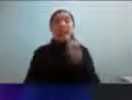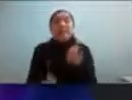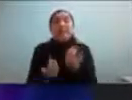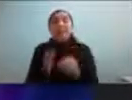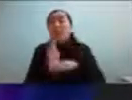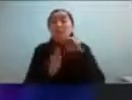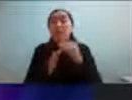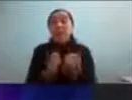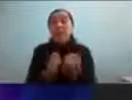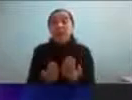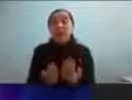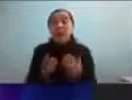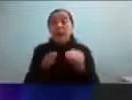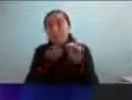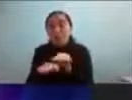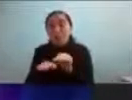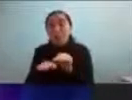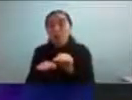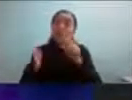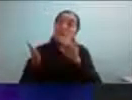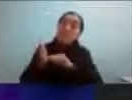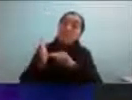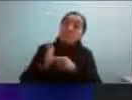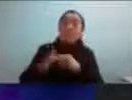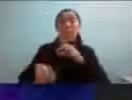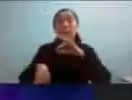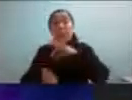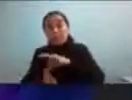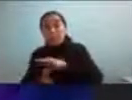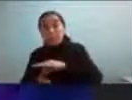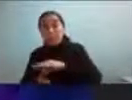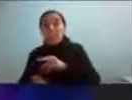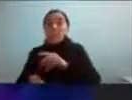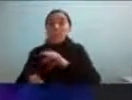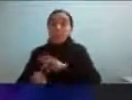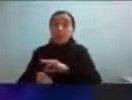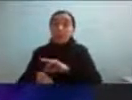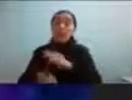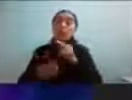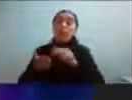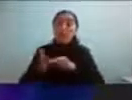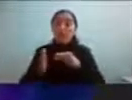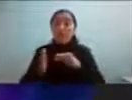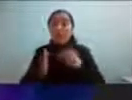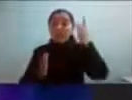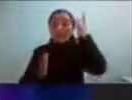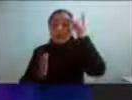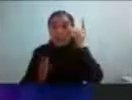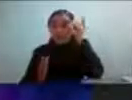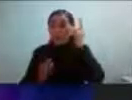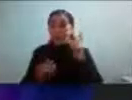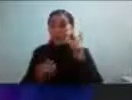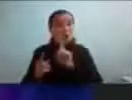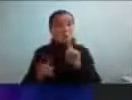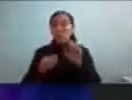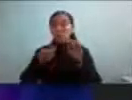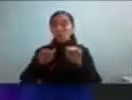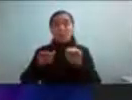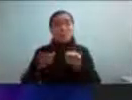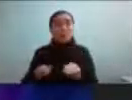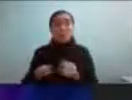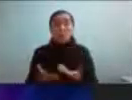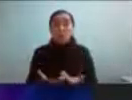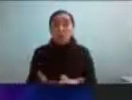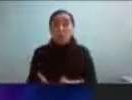médicos y que también tienen discapacidad intelectual porque esto es un debate muy frecuente no es lo mismo o sea no tienen distintas